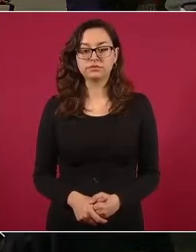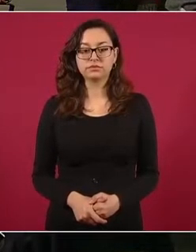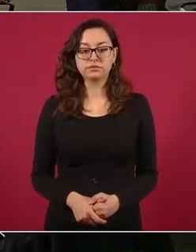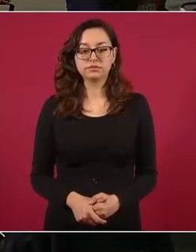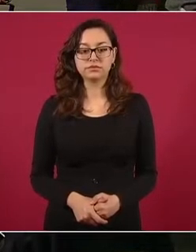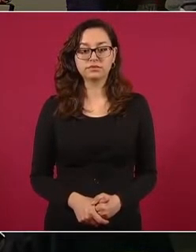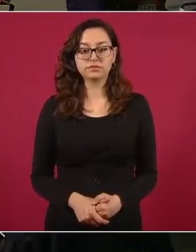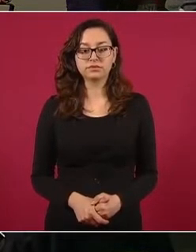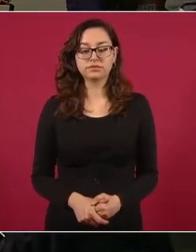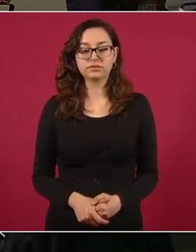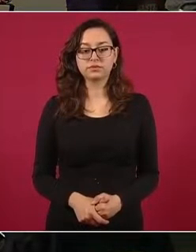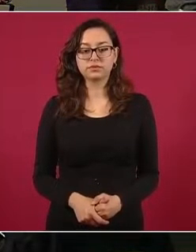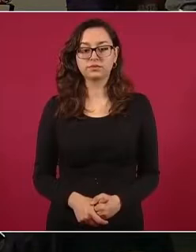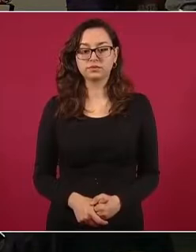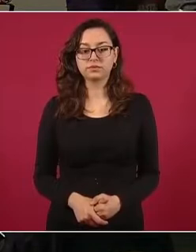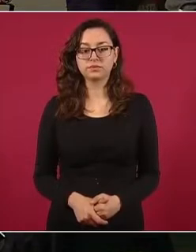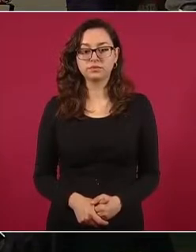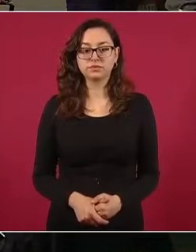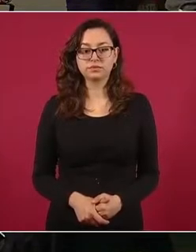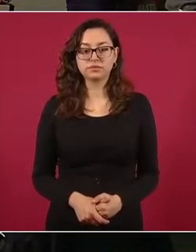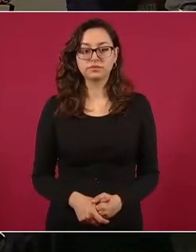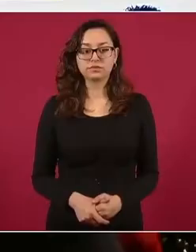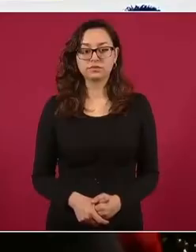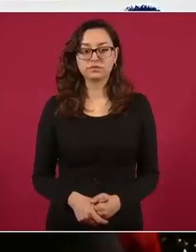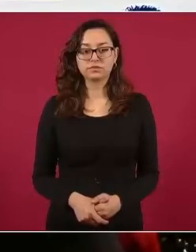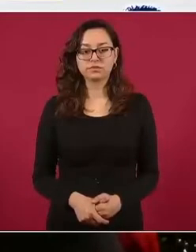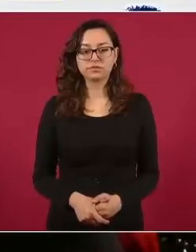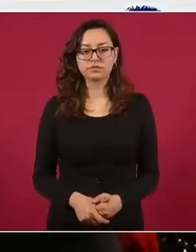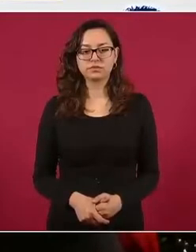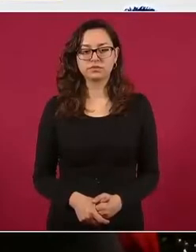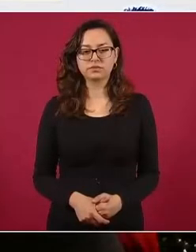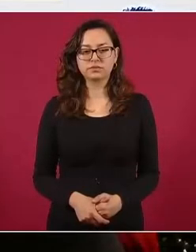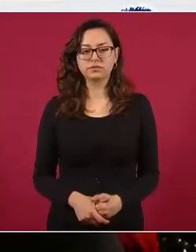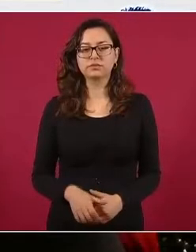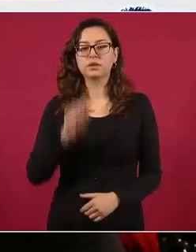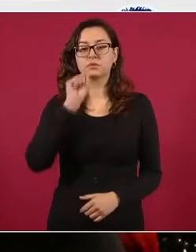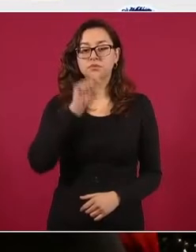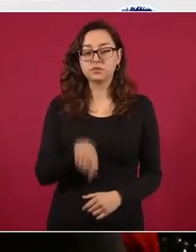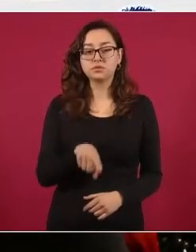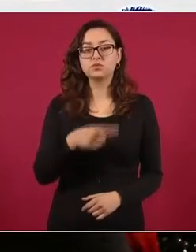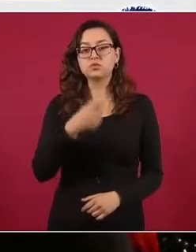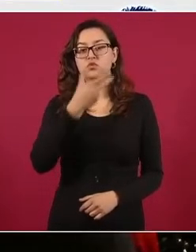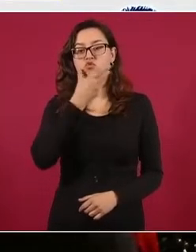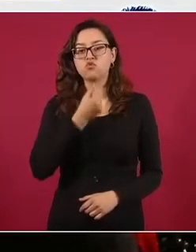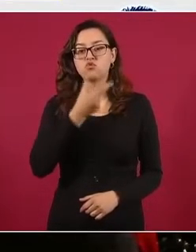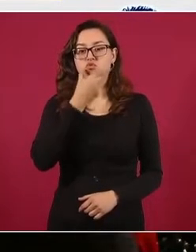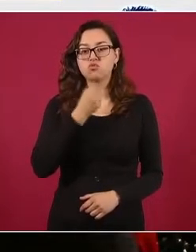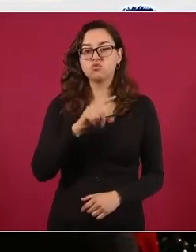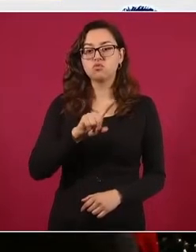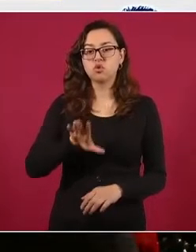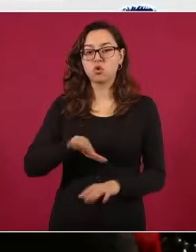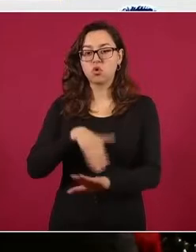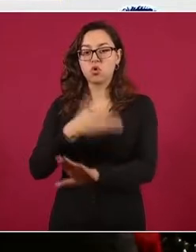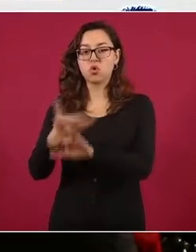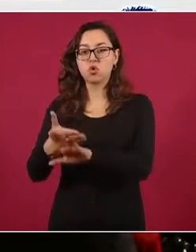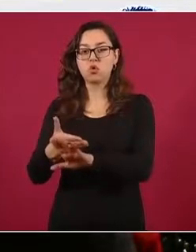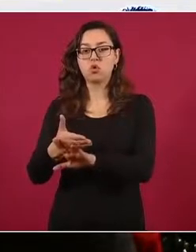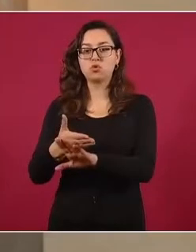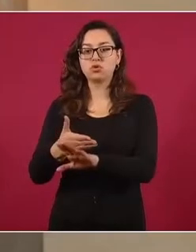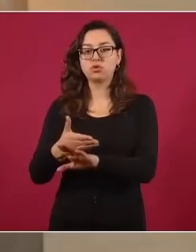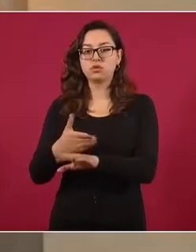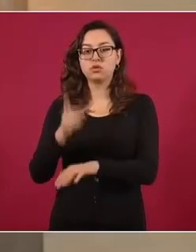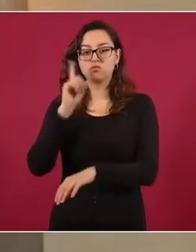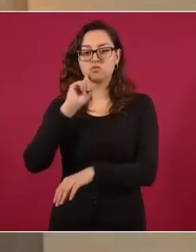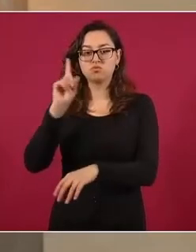Informar también de la detención del presunto feminicida de Chuyita en el